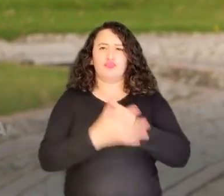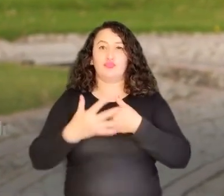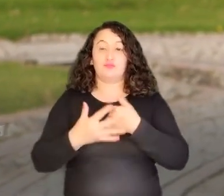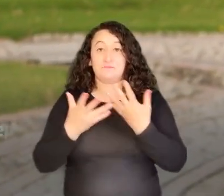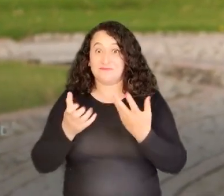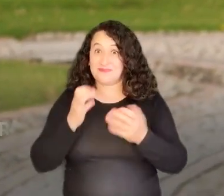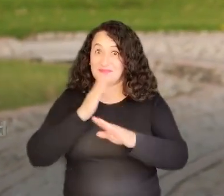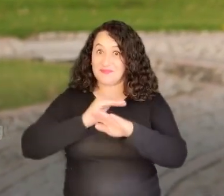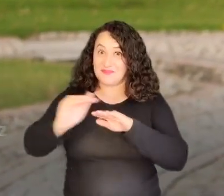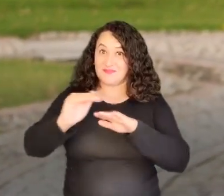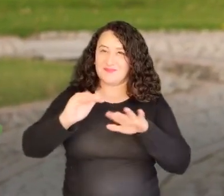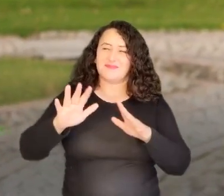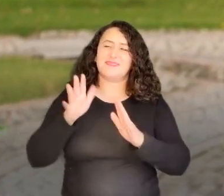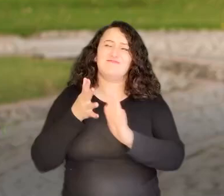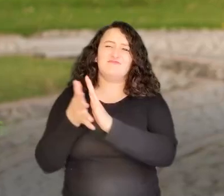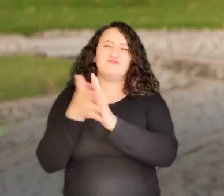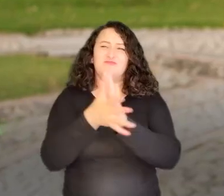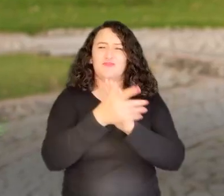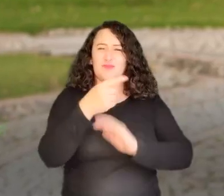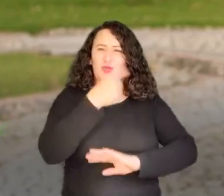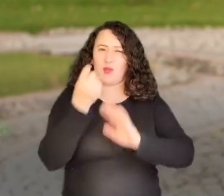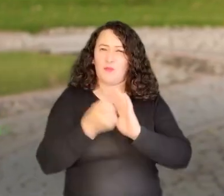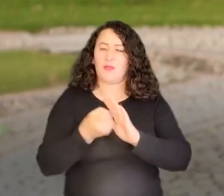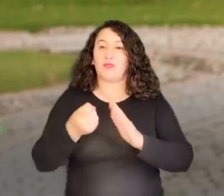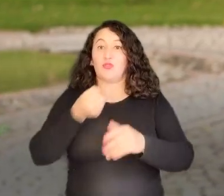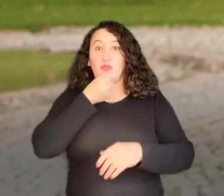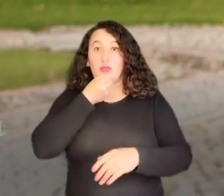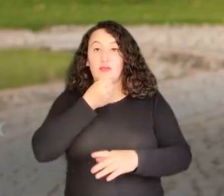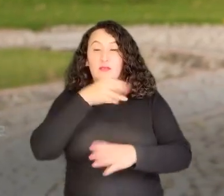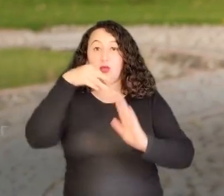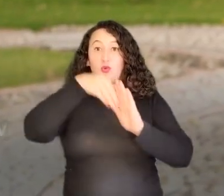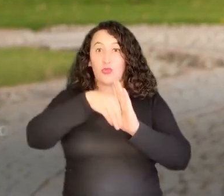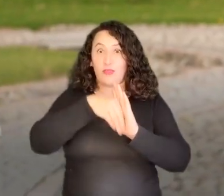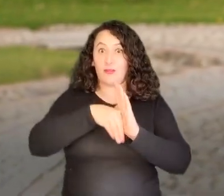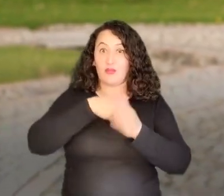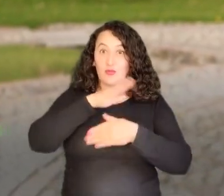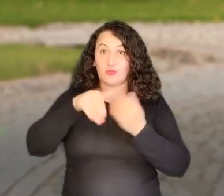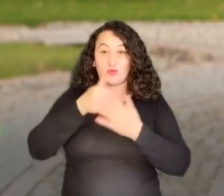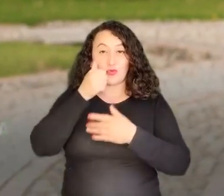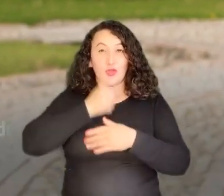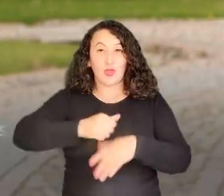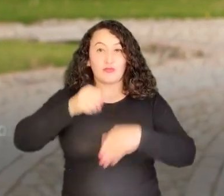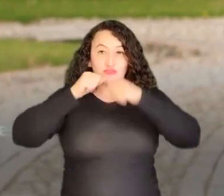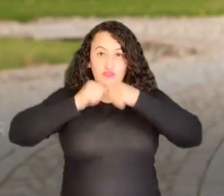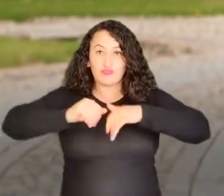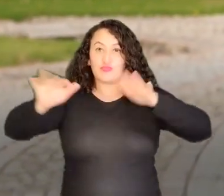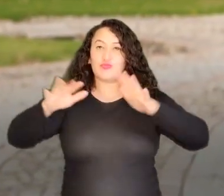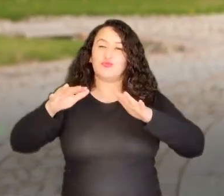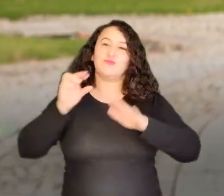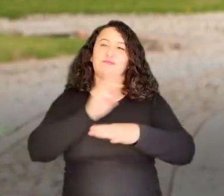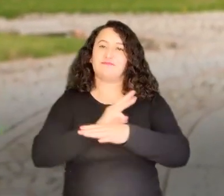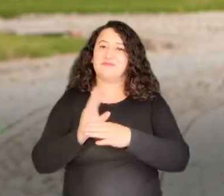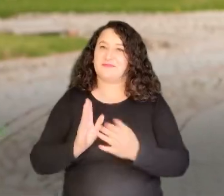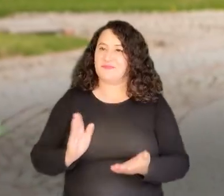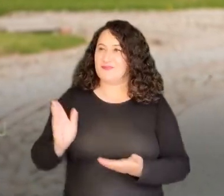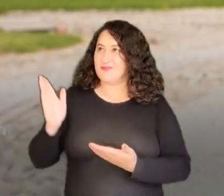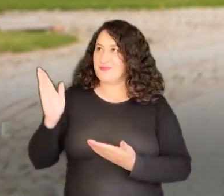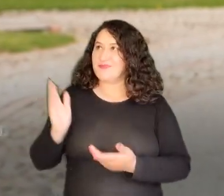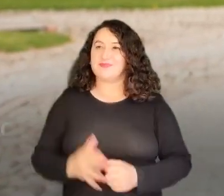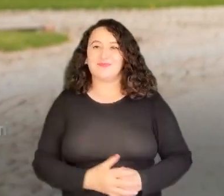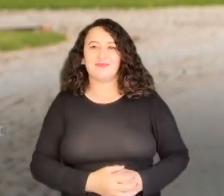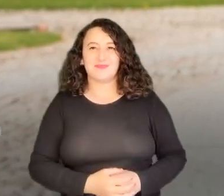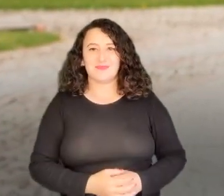invitarlos a que se mantengan informados con todas las noticias y contenidos que publicamos a diario en nuestra página web www.ica